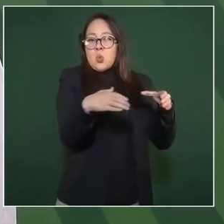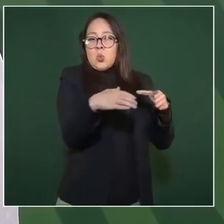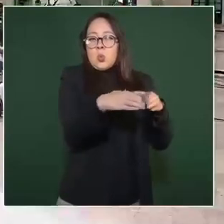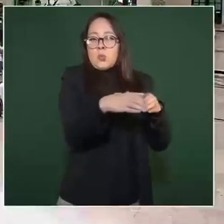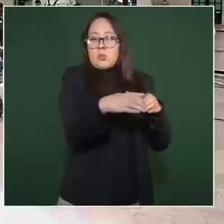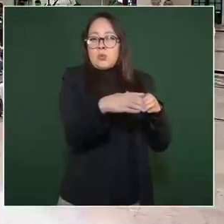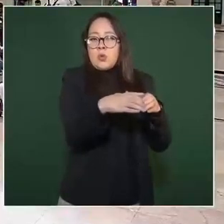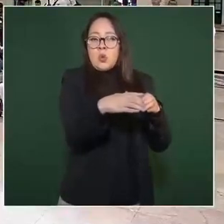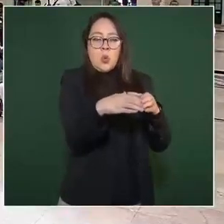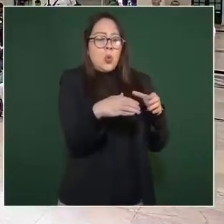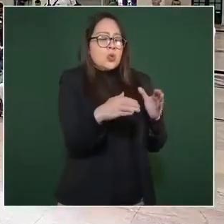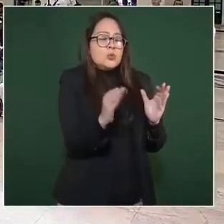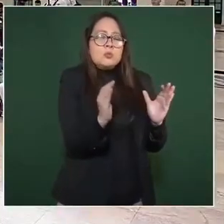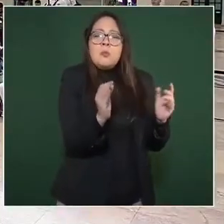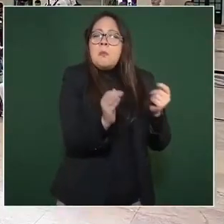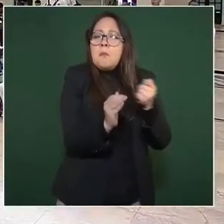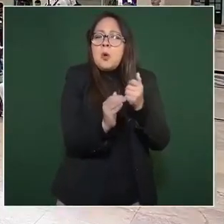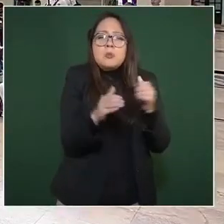rojo,